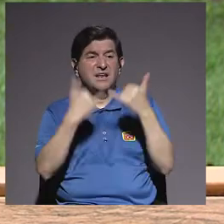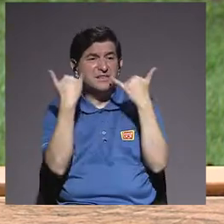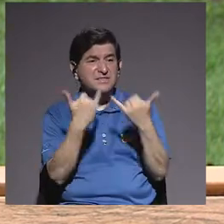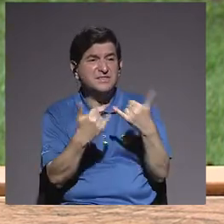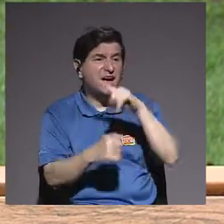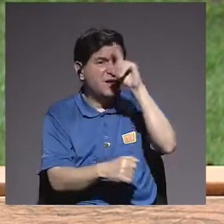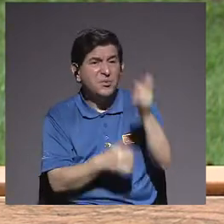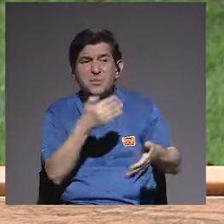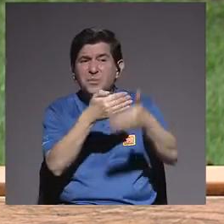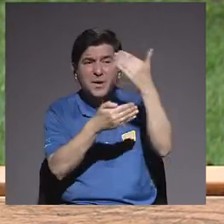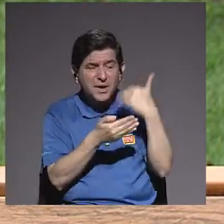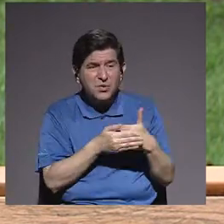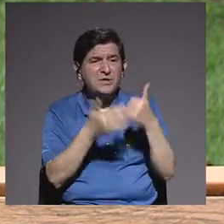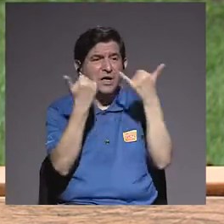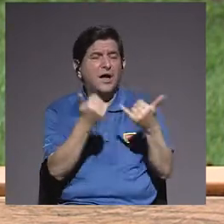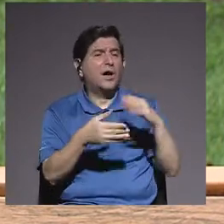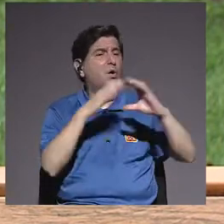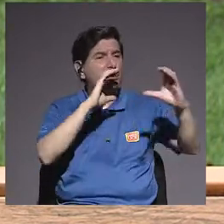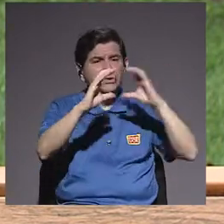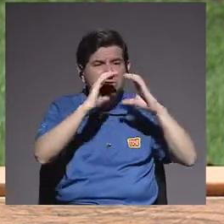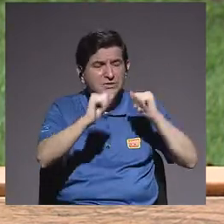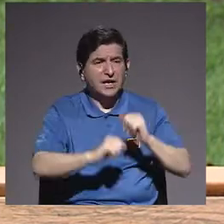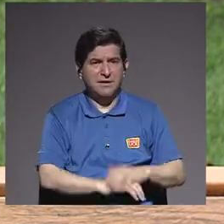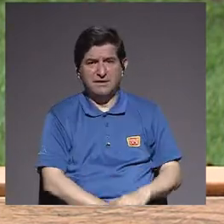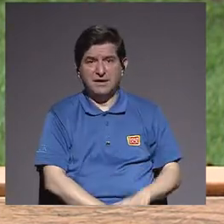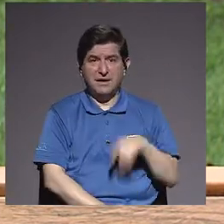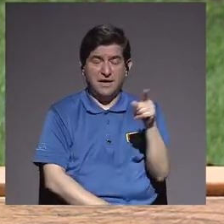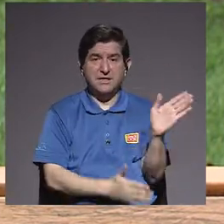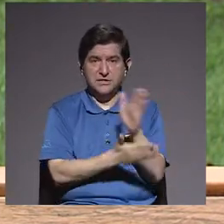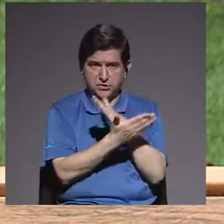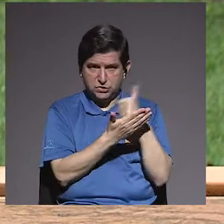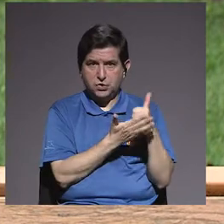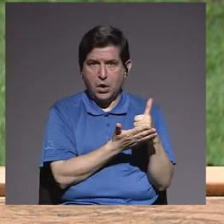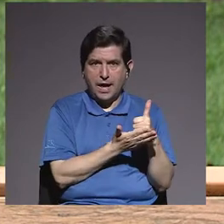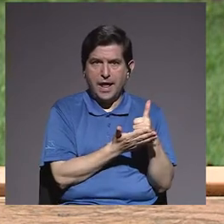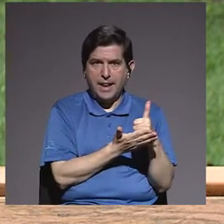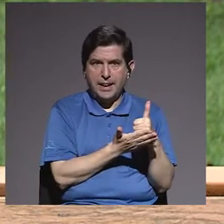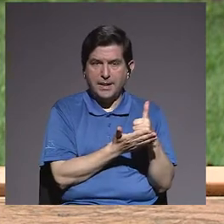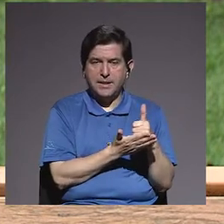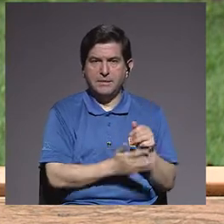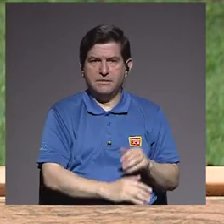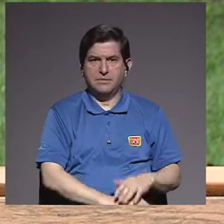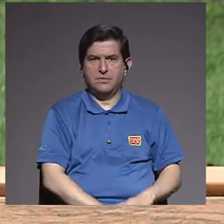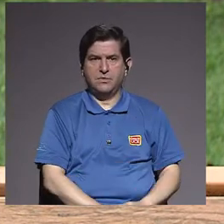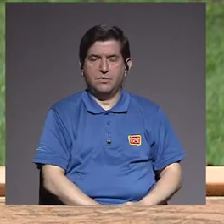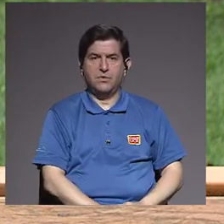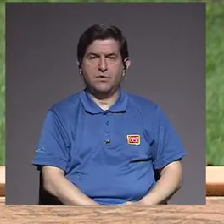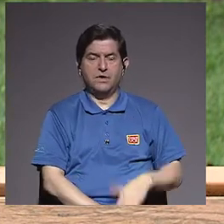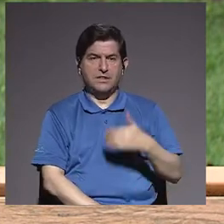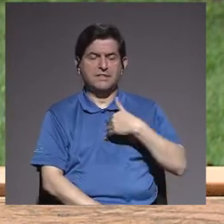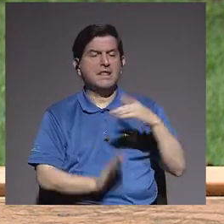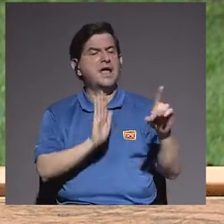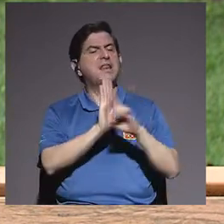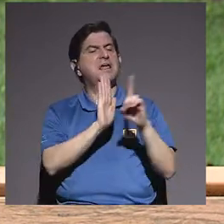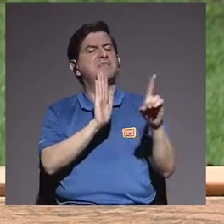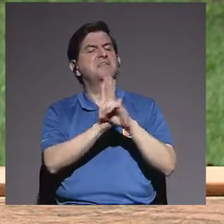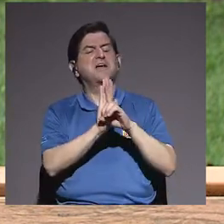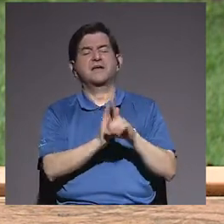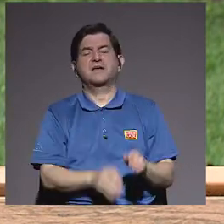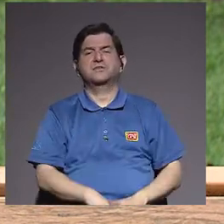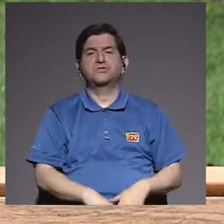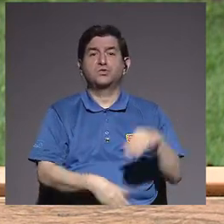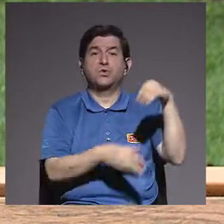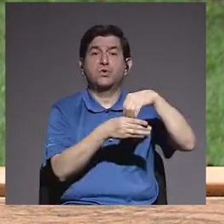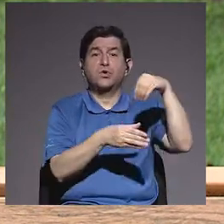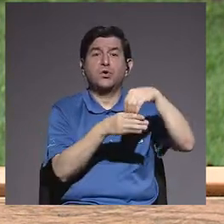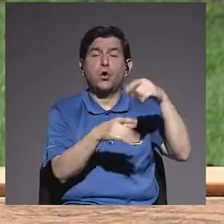que ya eso lo preguntó o ya eso lo comunicó, es algo con lo que tiene derecho y que está